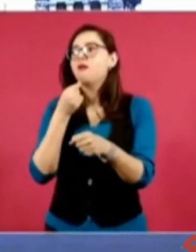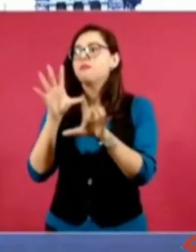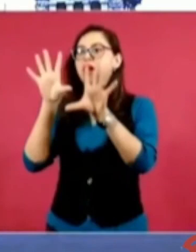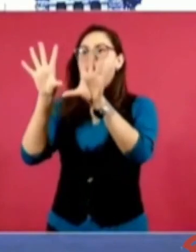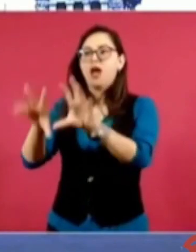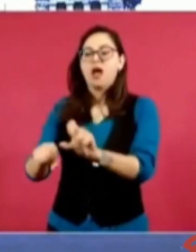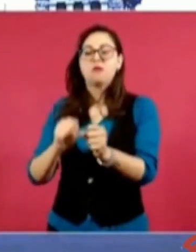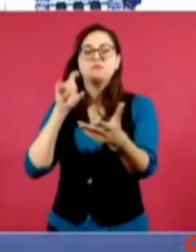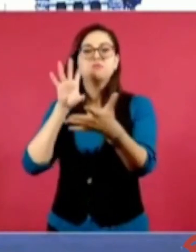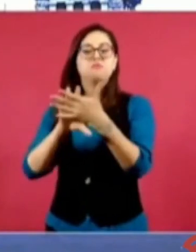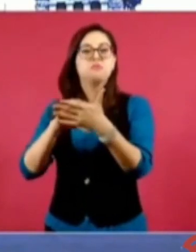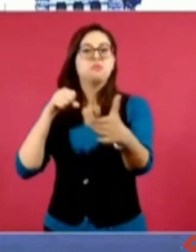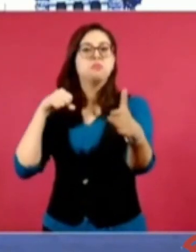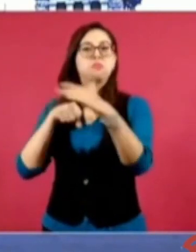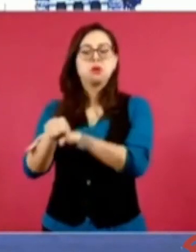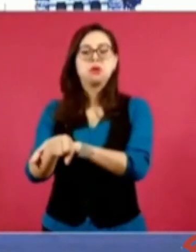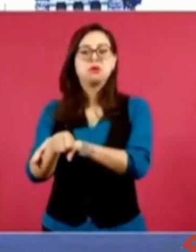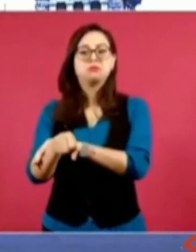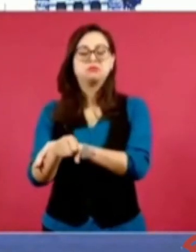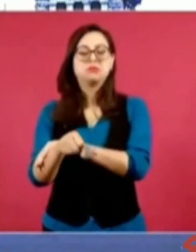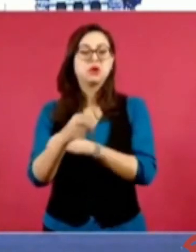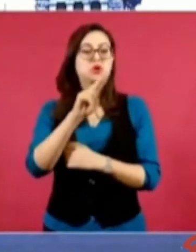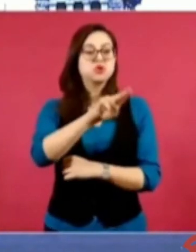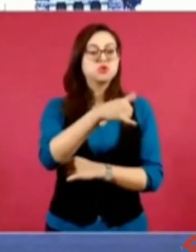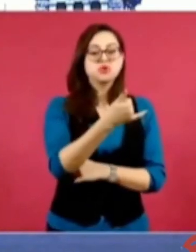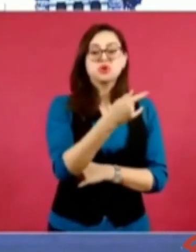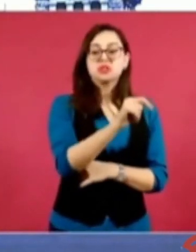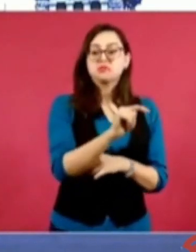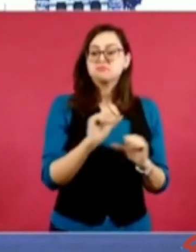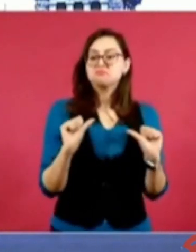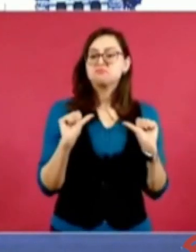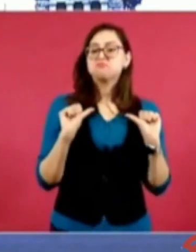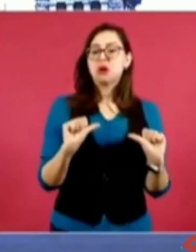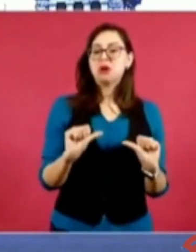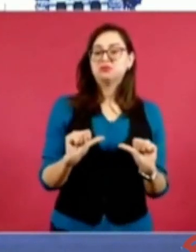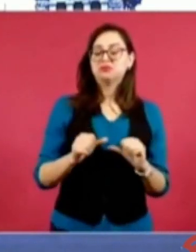no lo tocan ni con el pétalo de una rosa